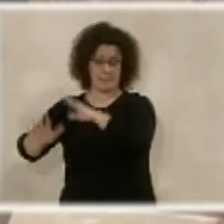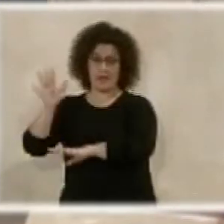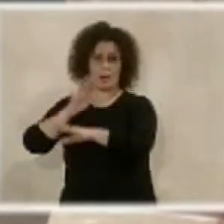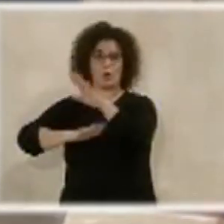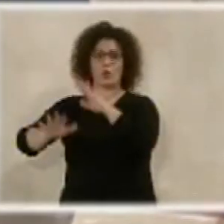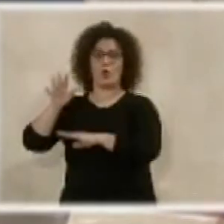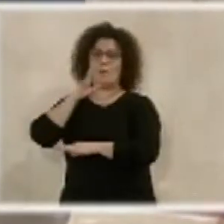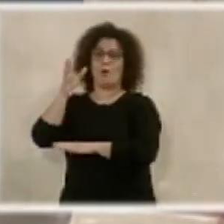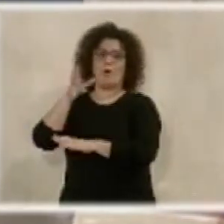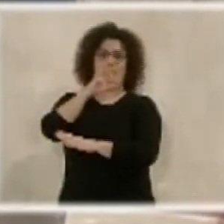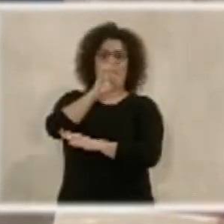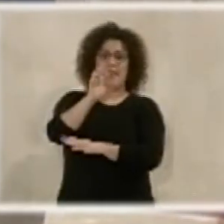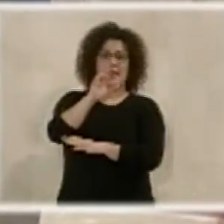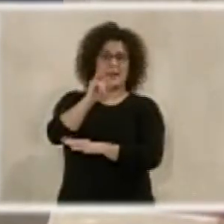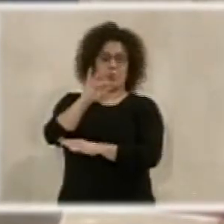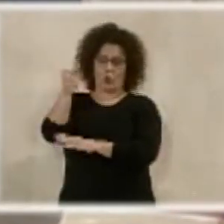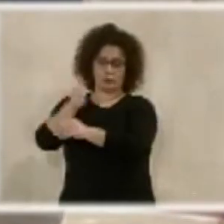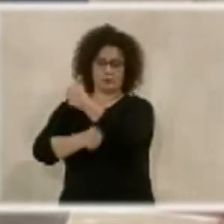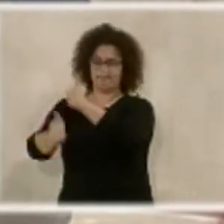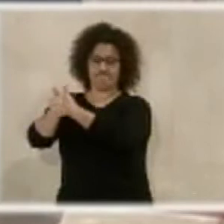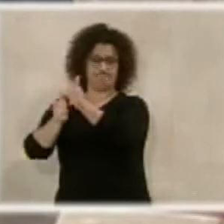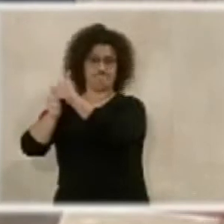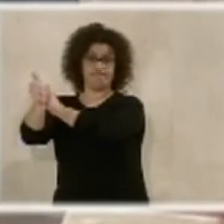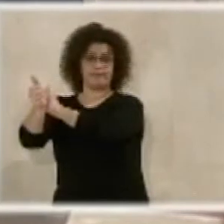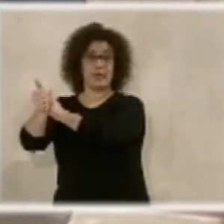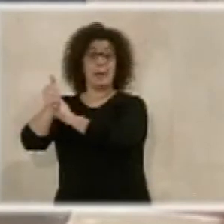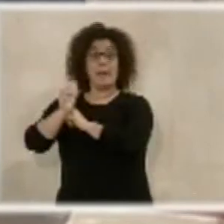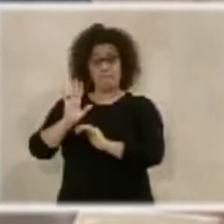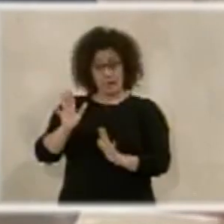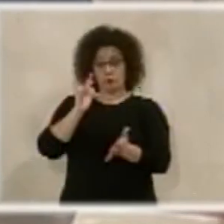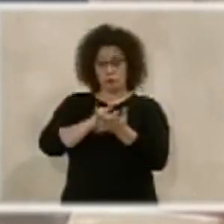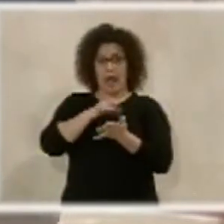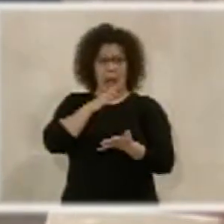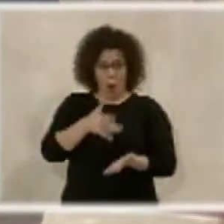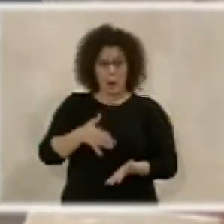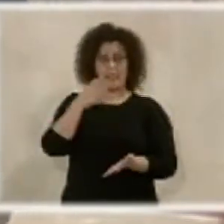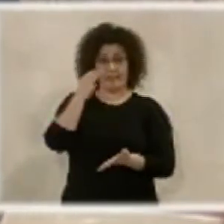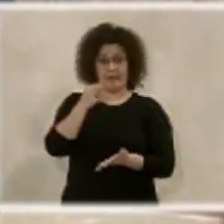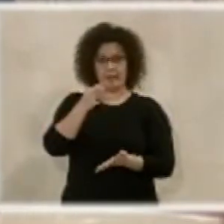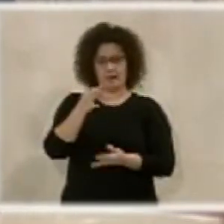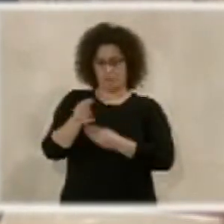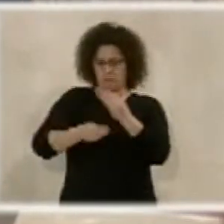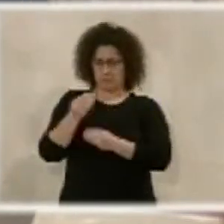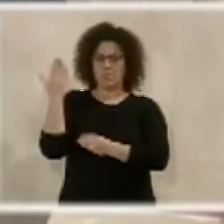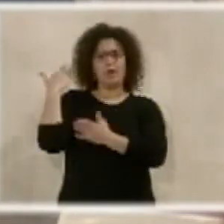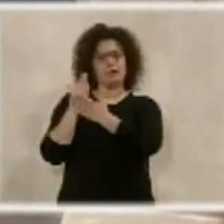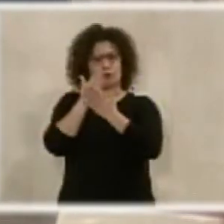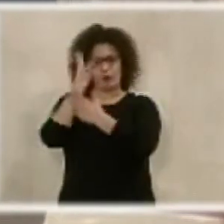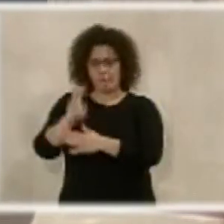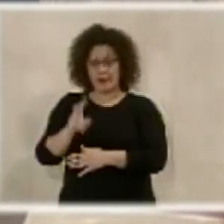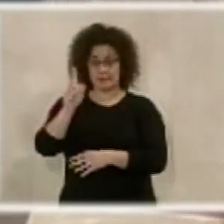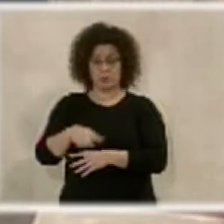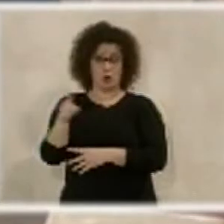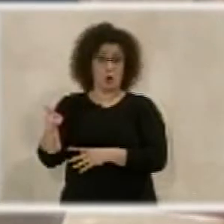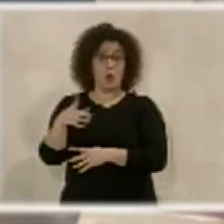peris que estaban por delante incluso. Pero yo creo que es el momento de retomar si aquel estudio nos vale o no. Habrán